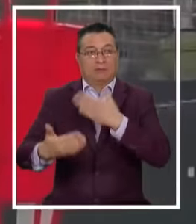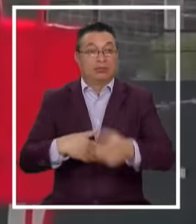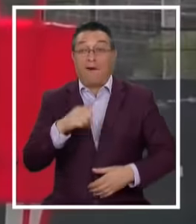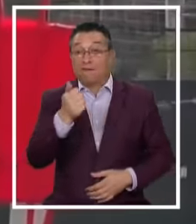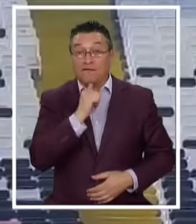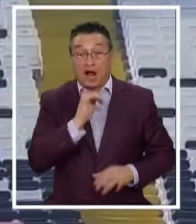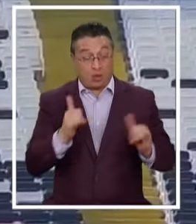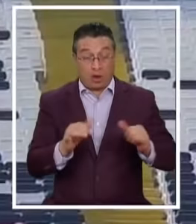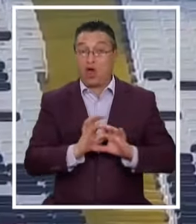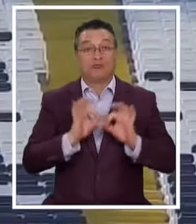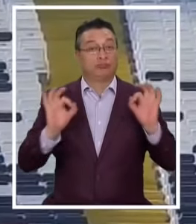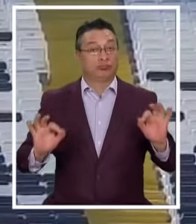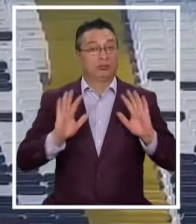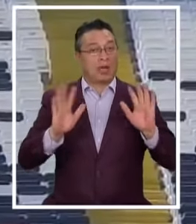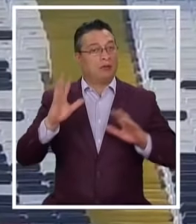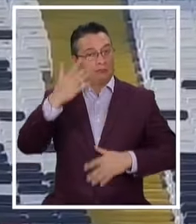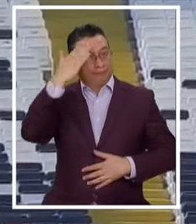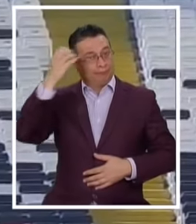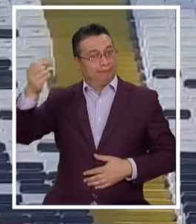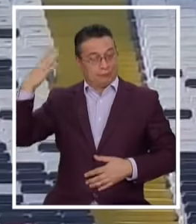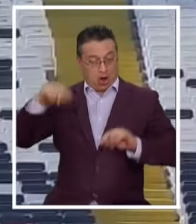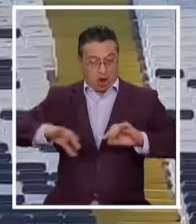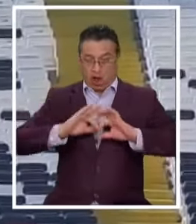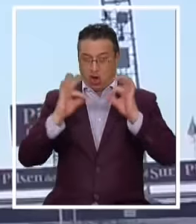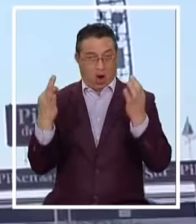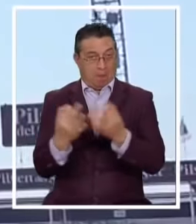falta de jugadores Ya es parte del pasado